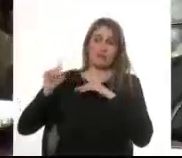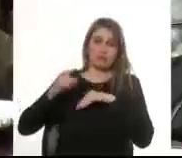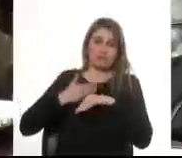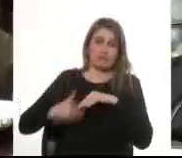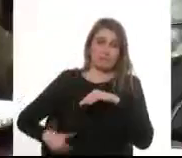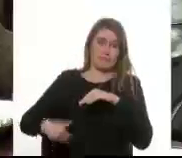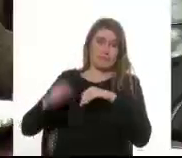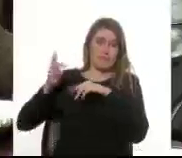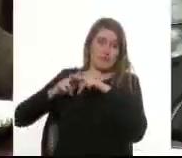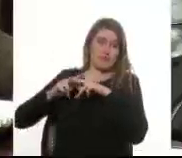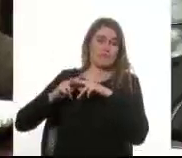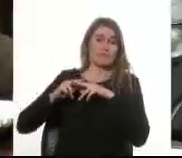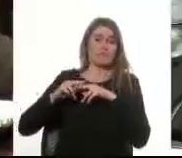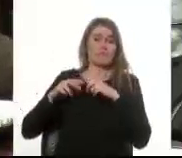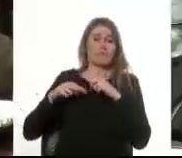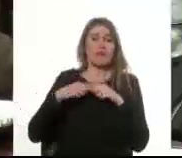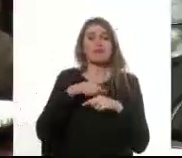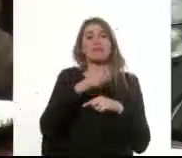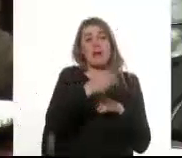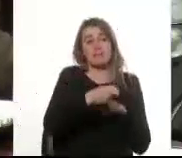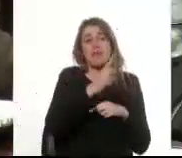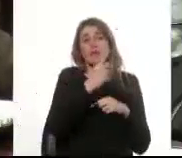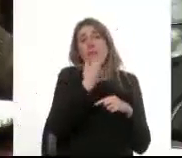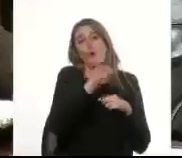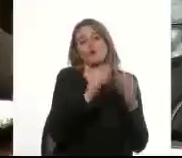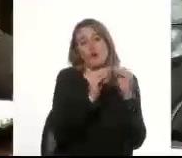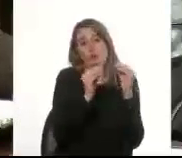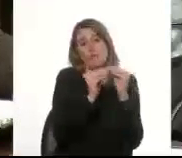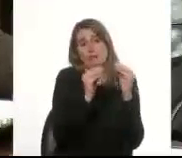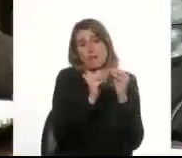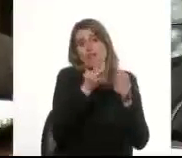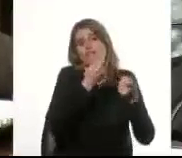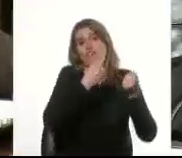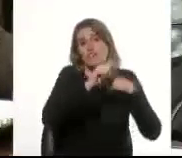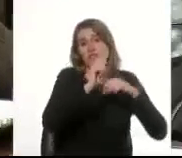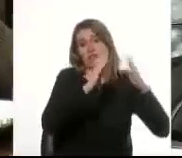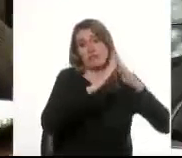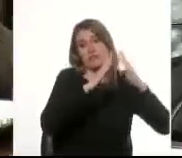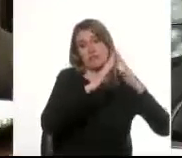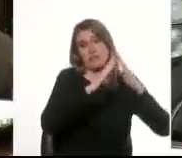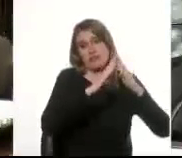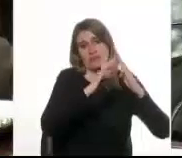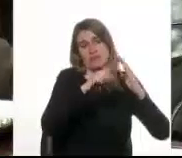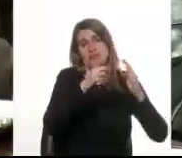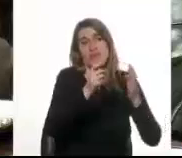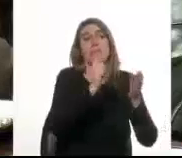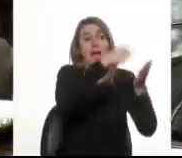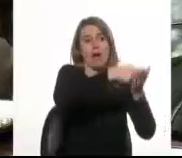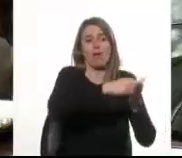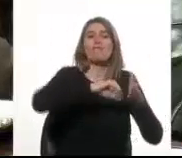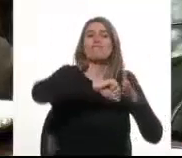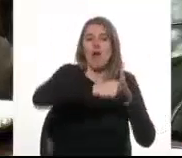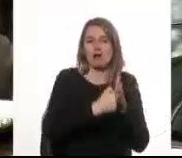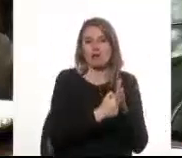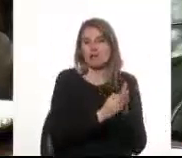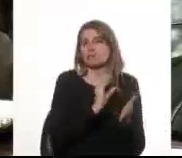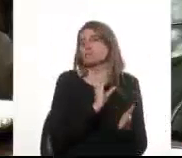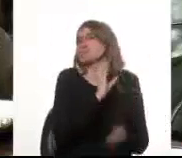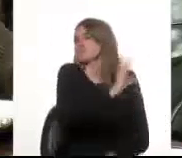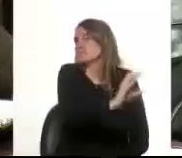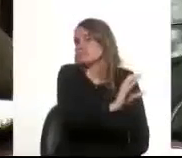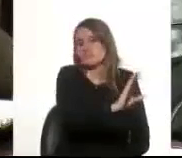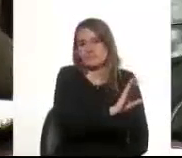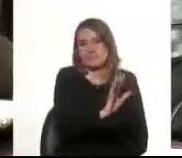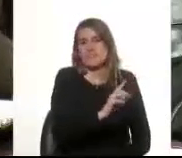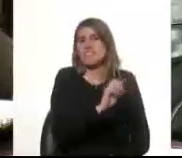Lo propio pasó con un compañero militante Que vendió su casa Y le pagamos al banco Porque lo